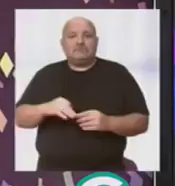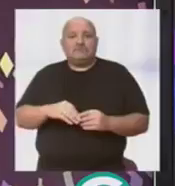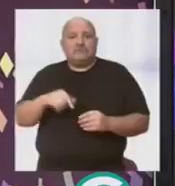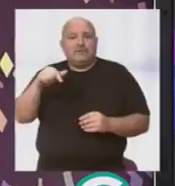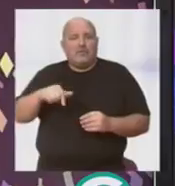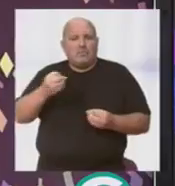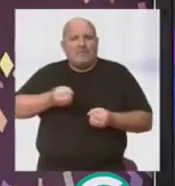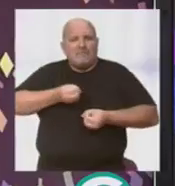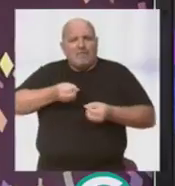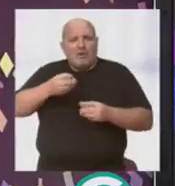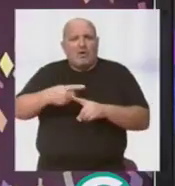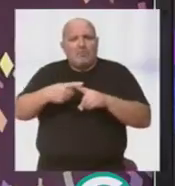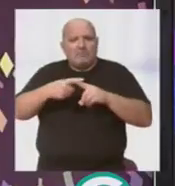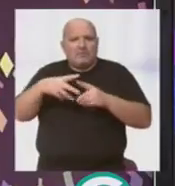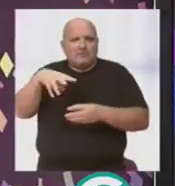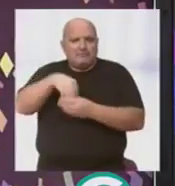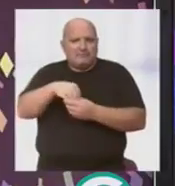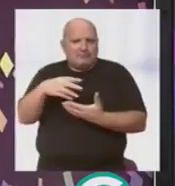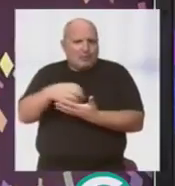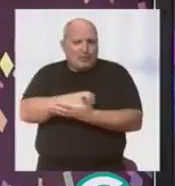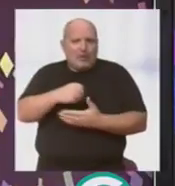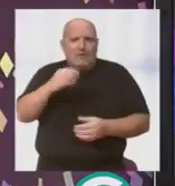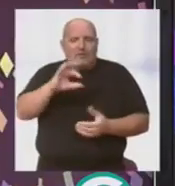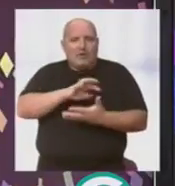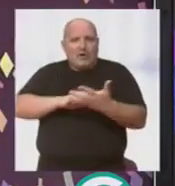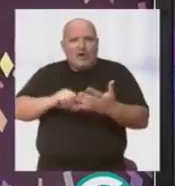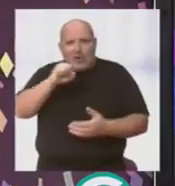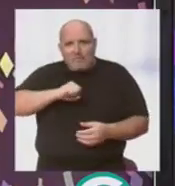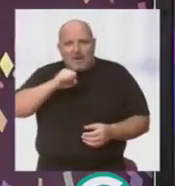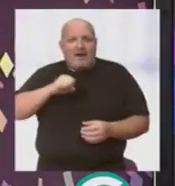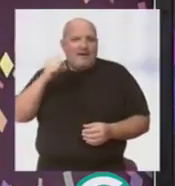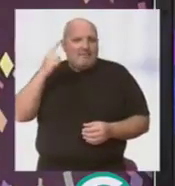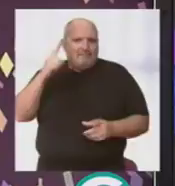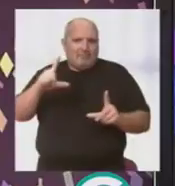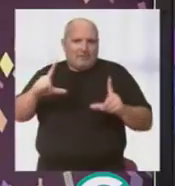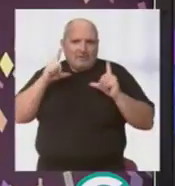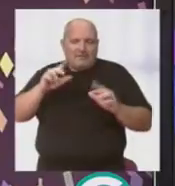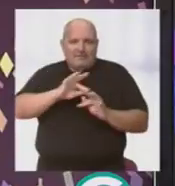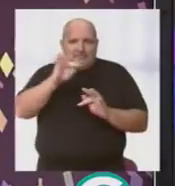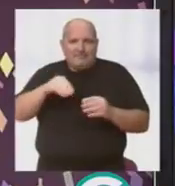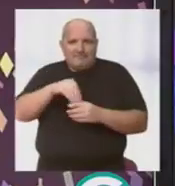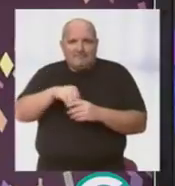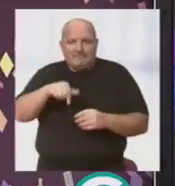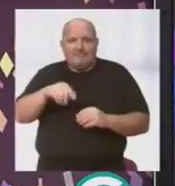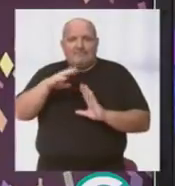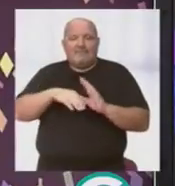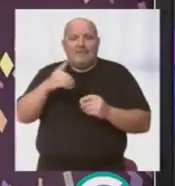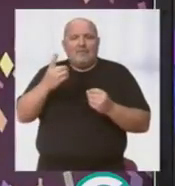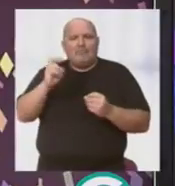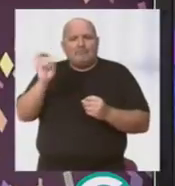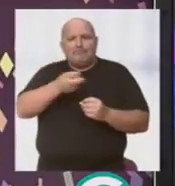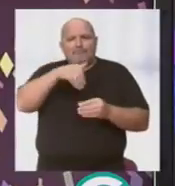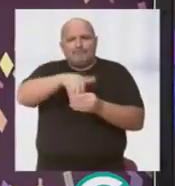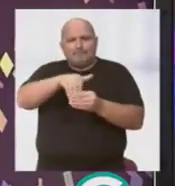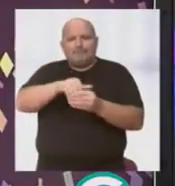con mucha información que compartir con todos ustedes, con Coplas también, que serán protagonistas de esta edición del programa y con algunos